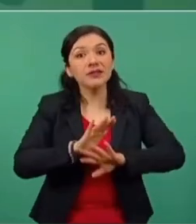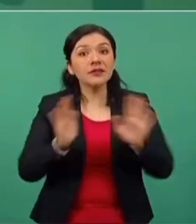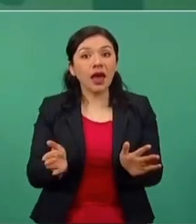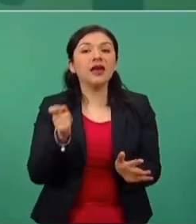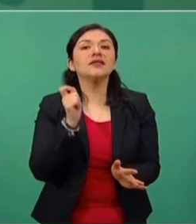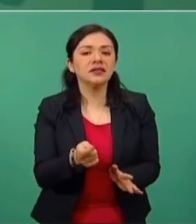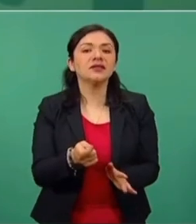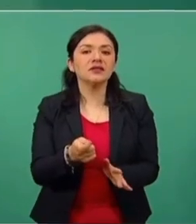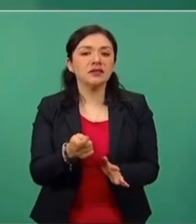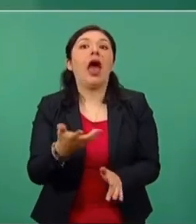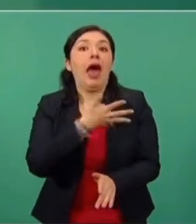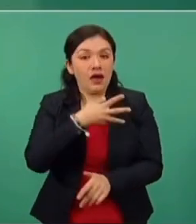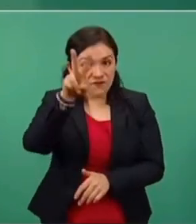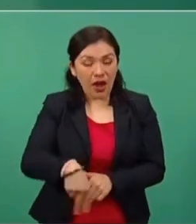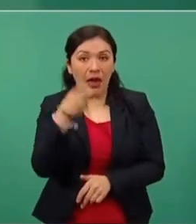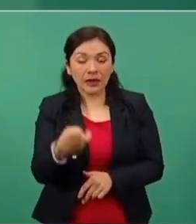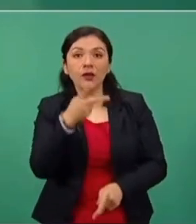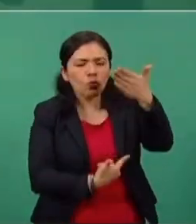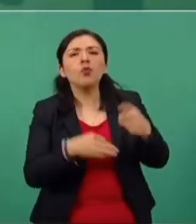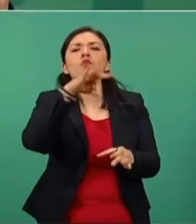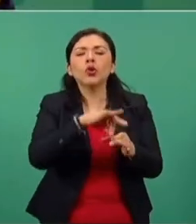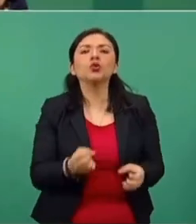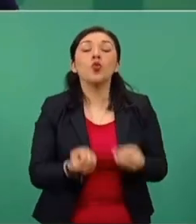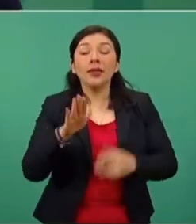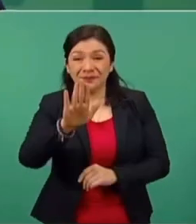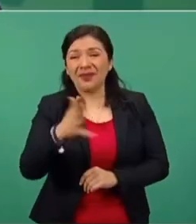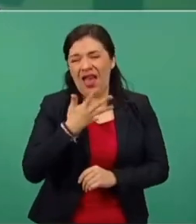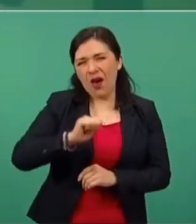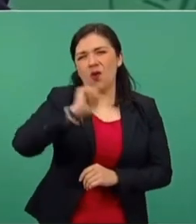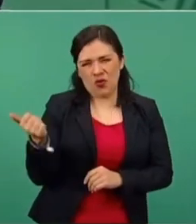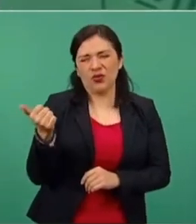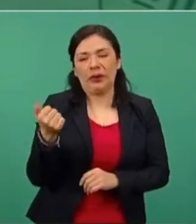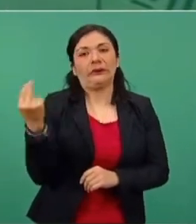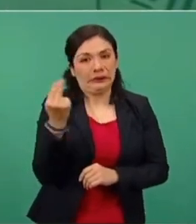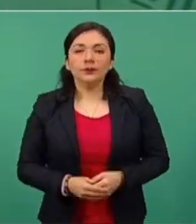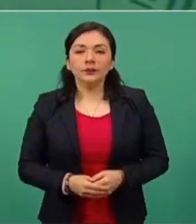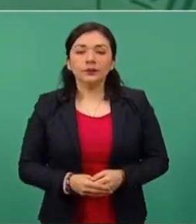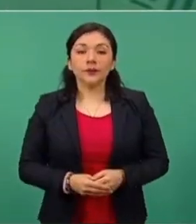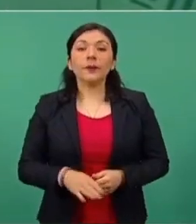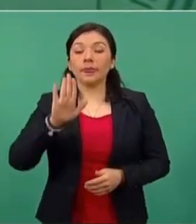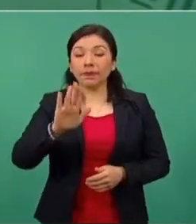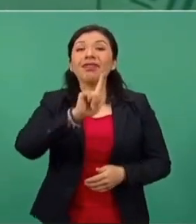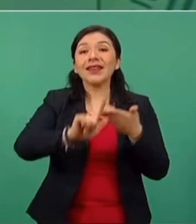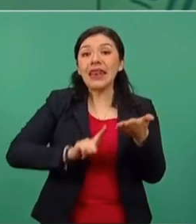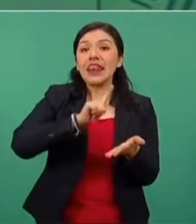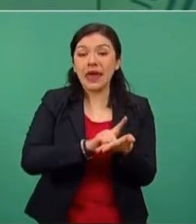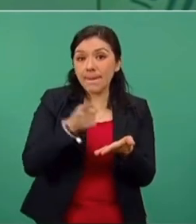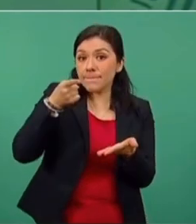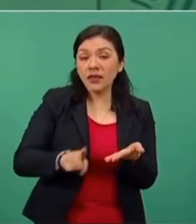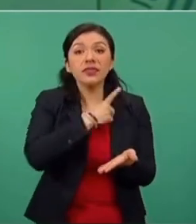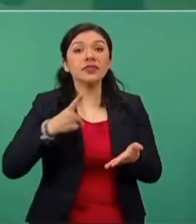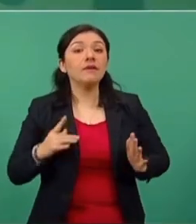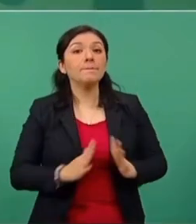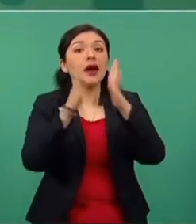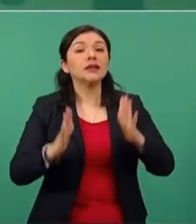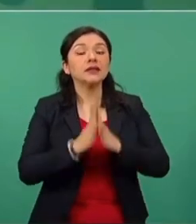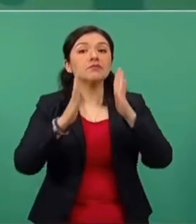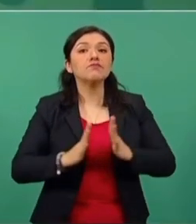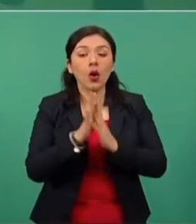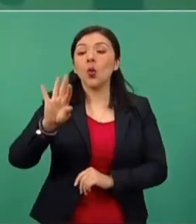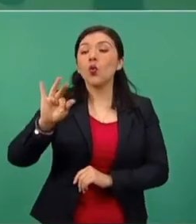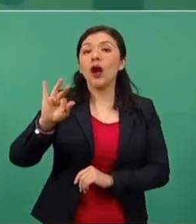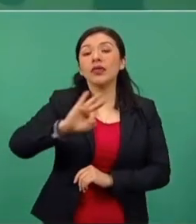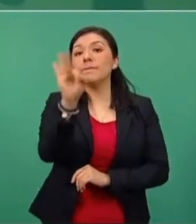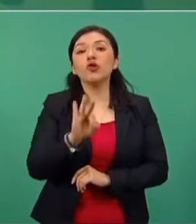sepa que va a haber esta consulta. También algo que se debe saber. La ley establece que tiene que participar el 40 por ciento